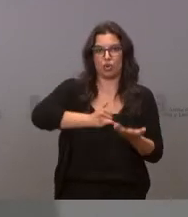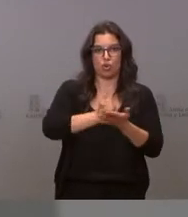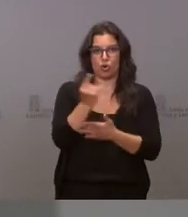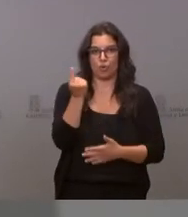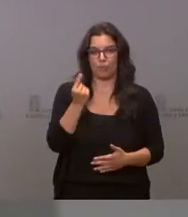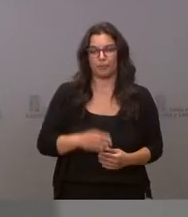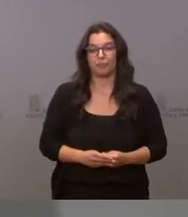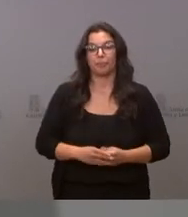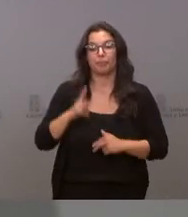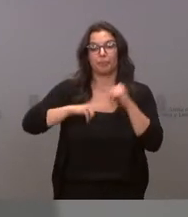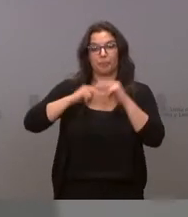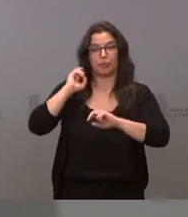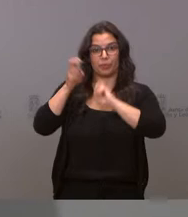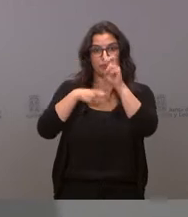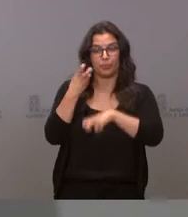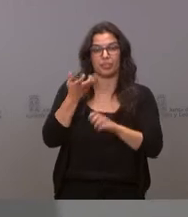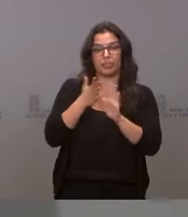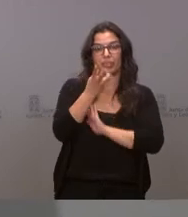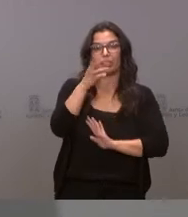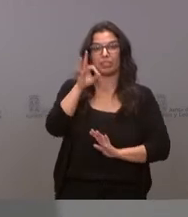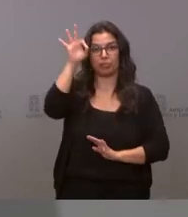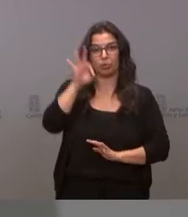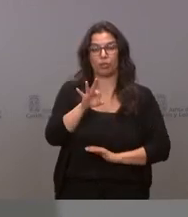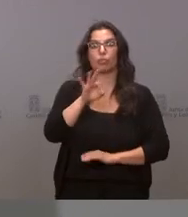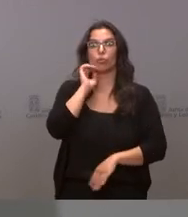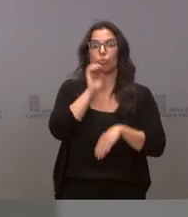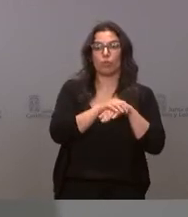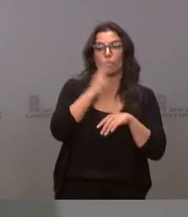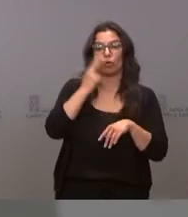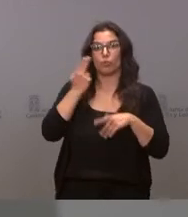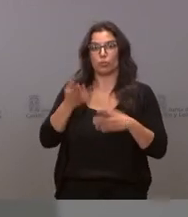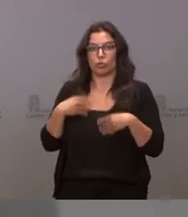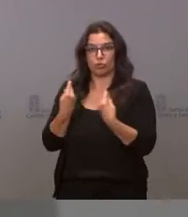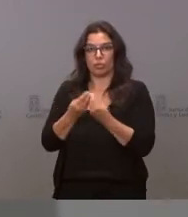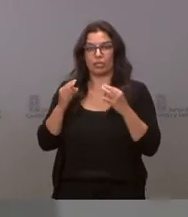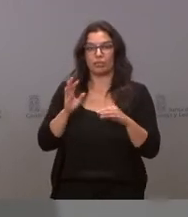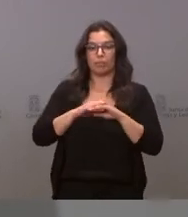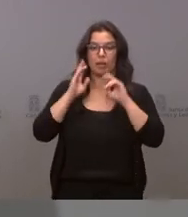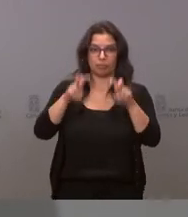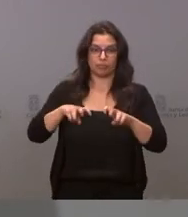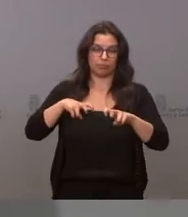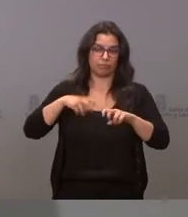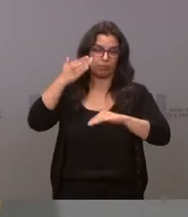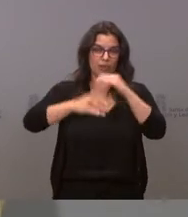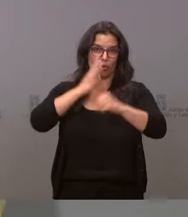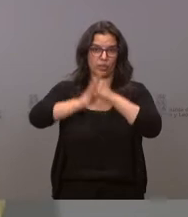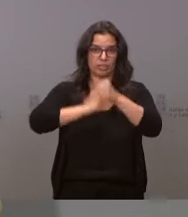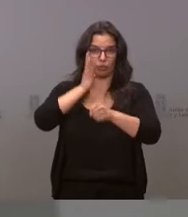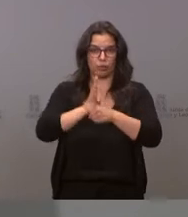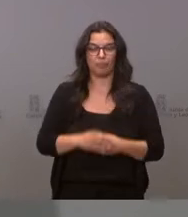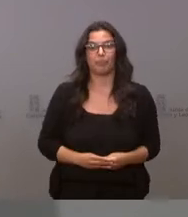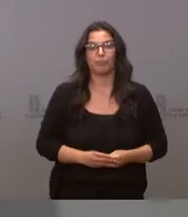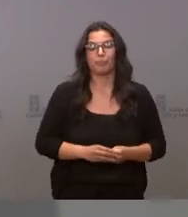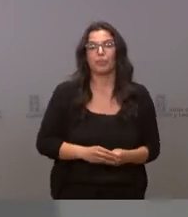estas obras se alcanzan el 30% del cumplimiento del compromiso de la legislatura. La Consejería